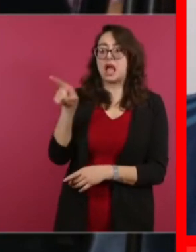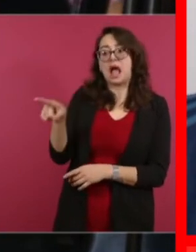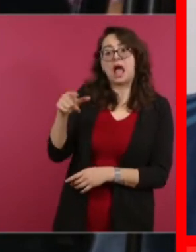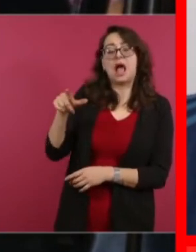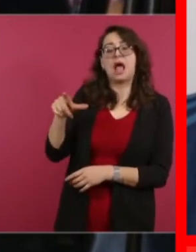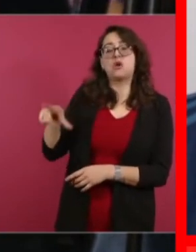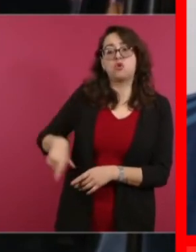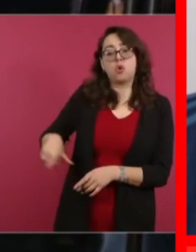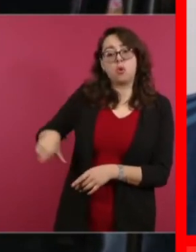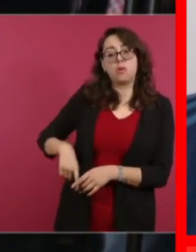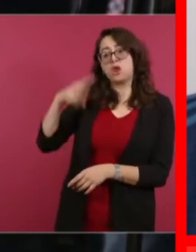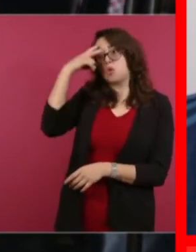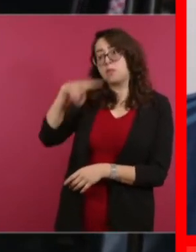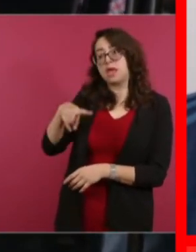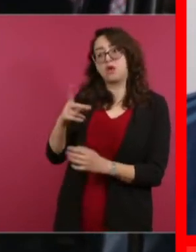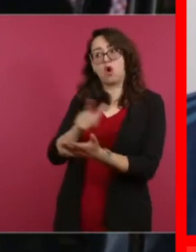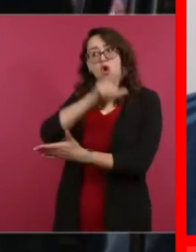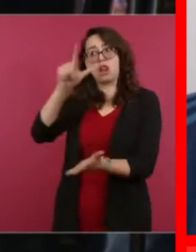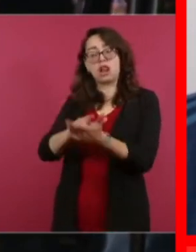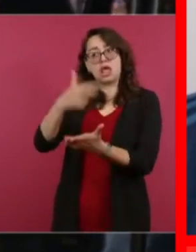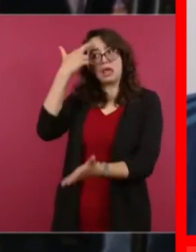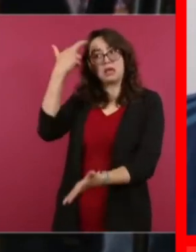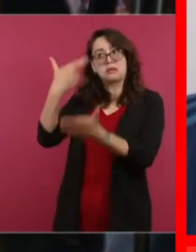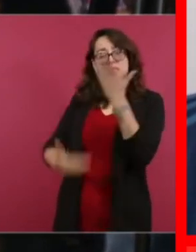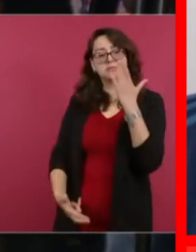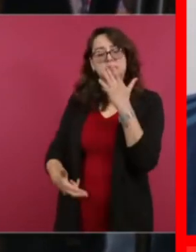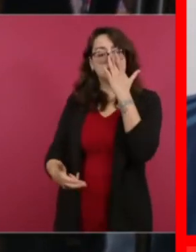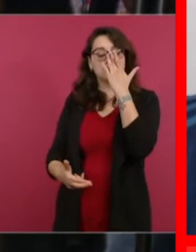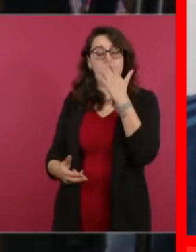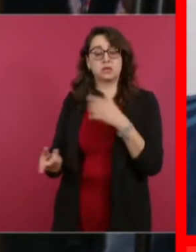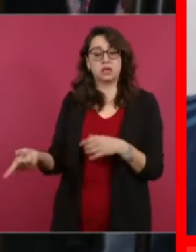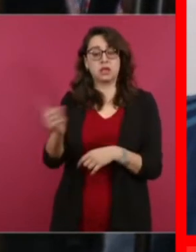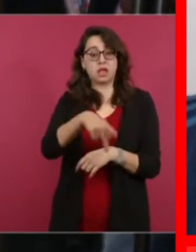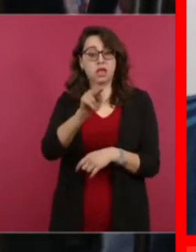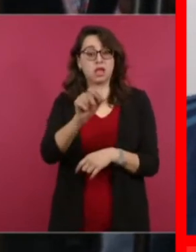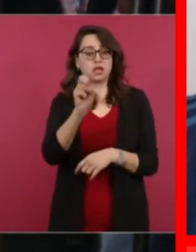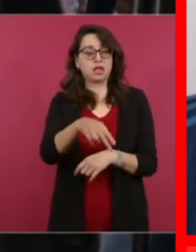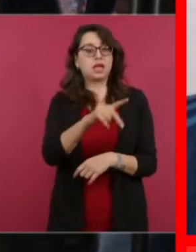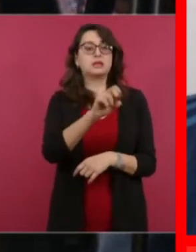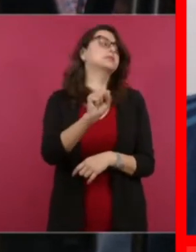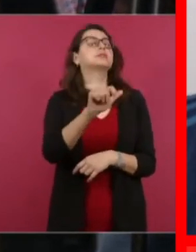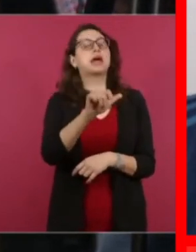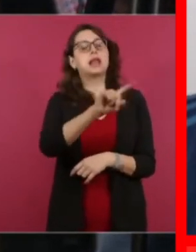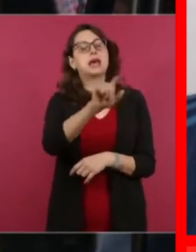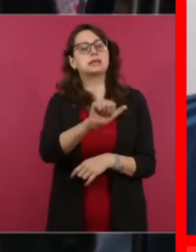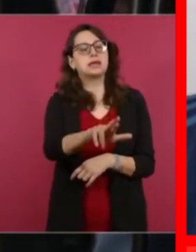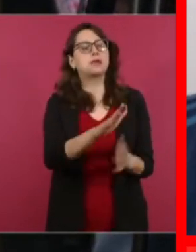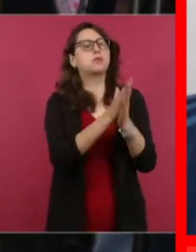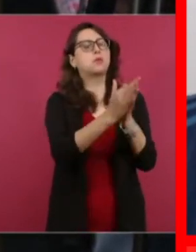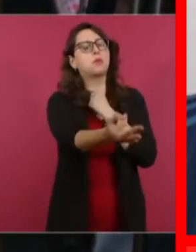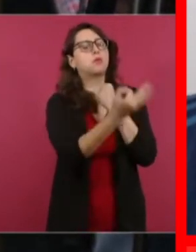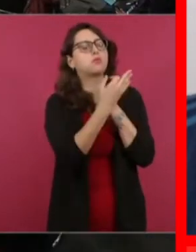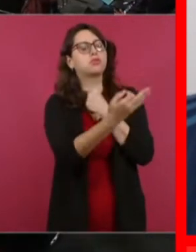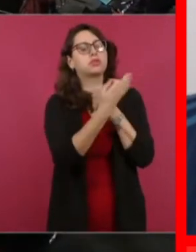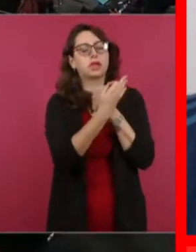inadecuadas que violan el Estado de Derecho y en una carta le piden al embajador Ken Salazar la protección de Estados Unidos. Lo que usa usted y a